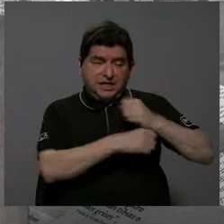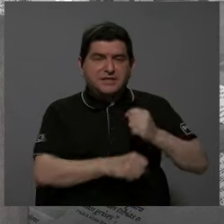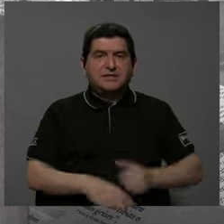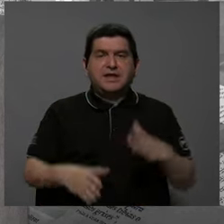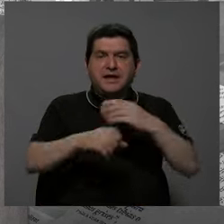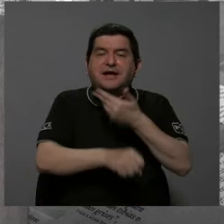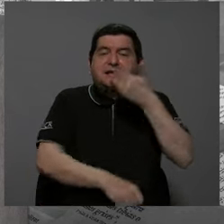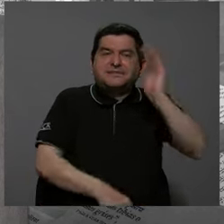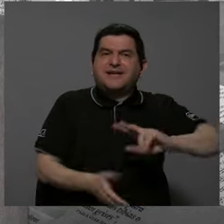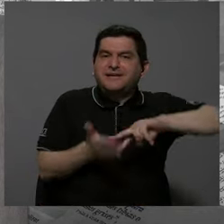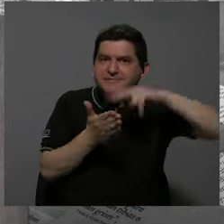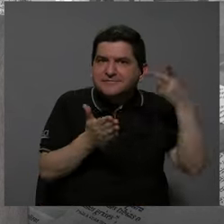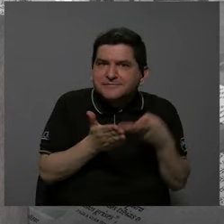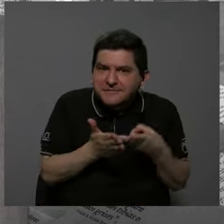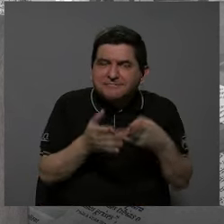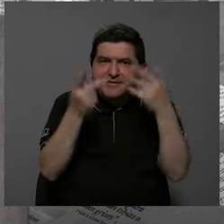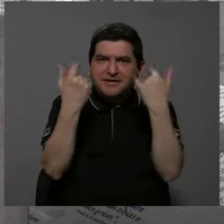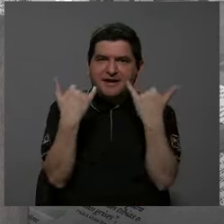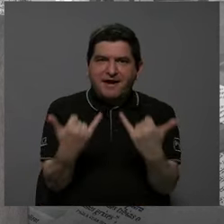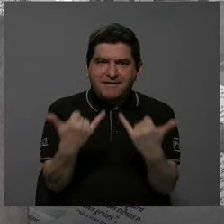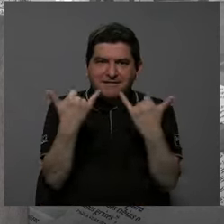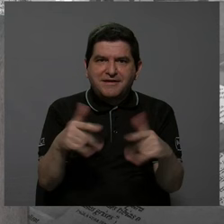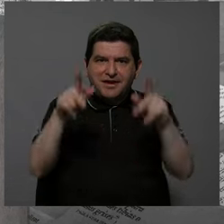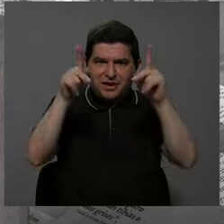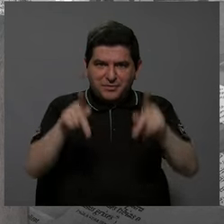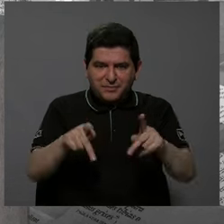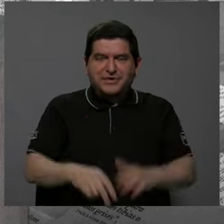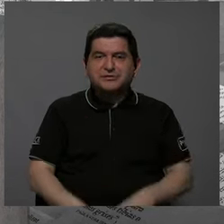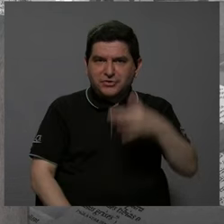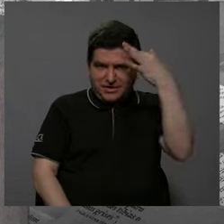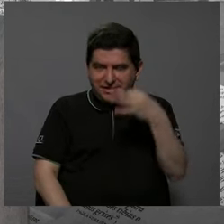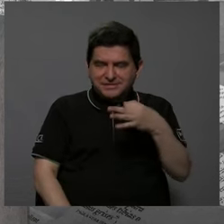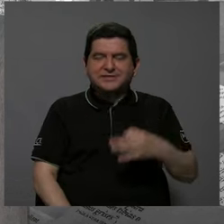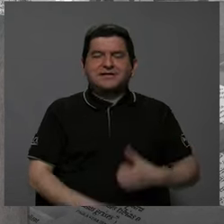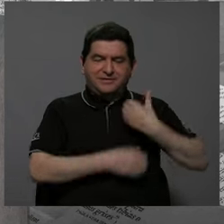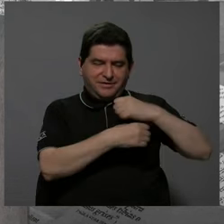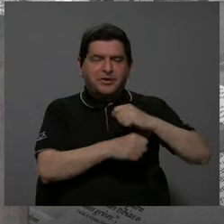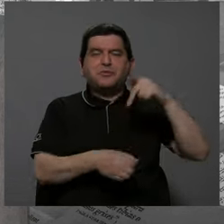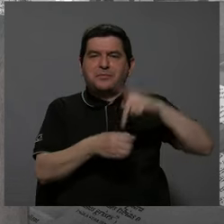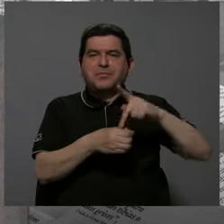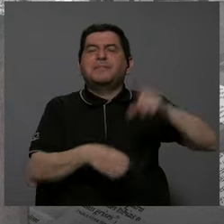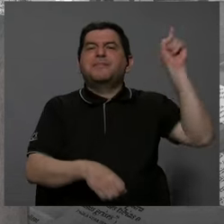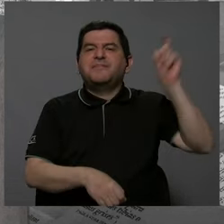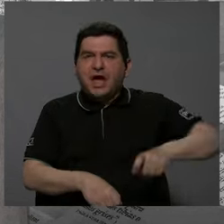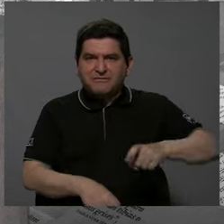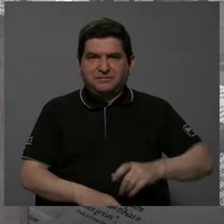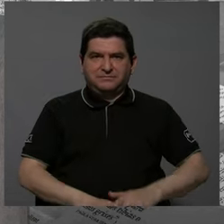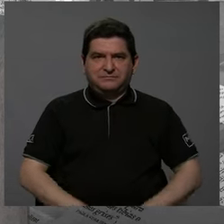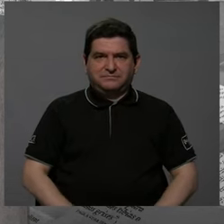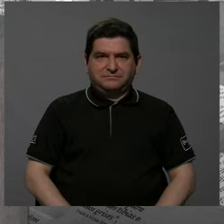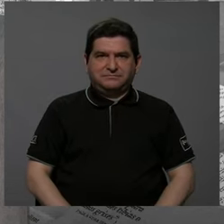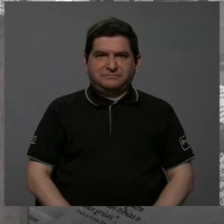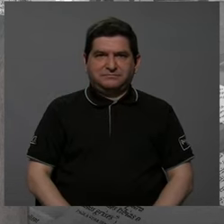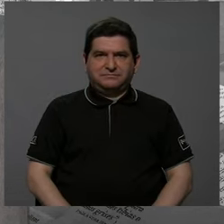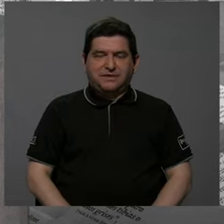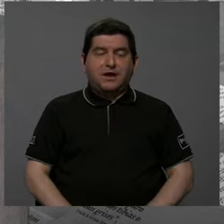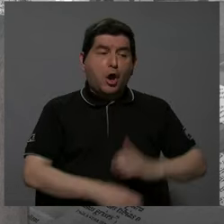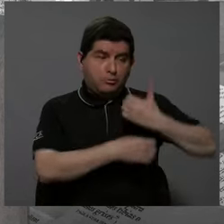municipalidad hace mal. Eso significa que también la gente cree que las municipalidades deben involucrarse en eso, ¿verdad? Entonces, hay